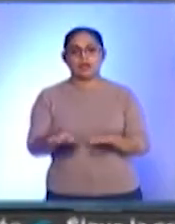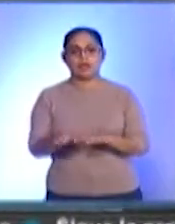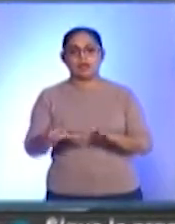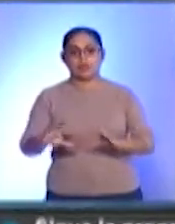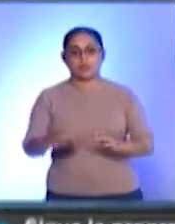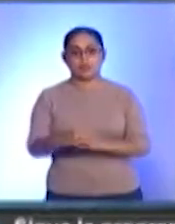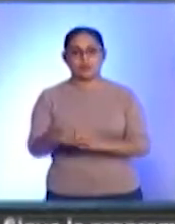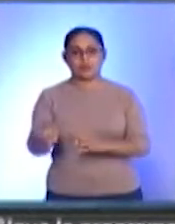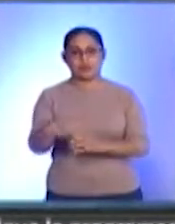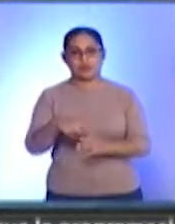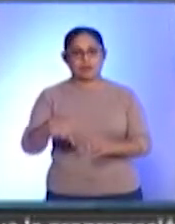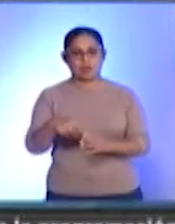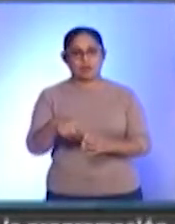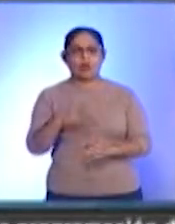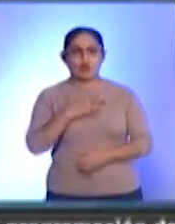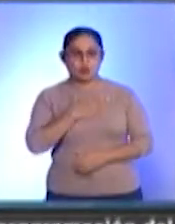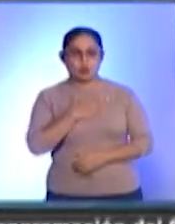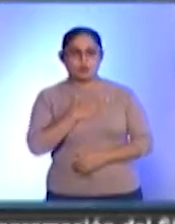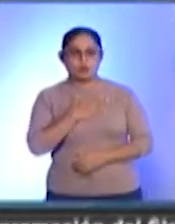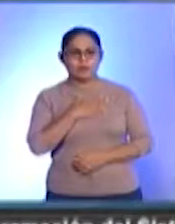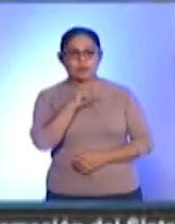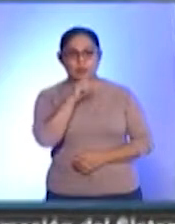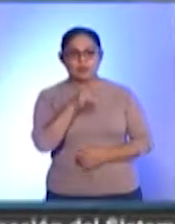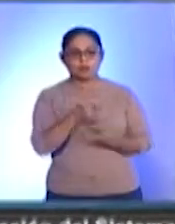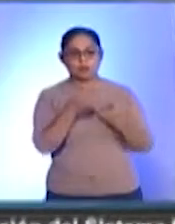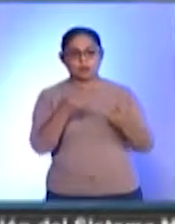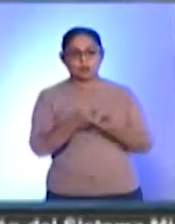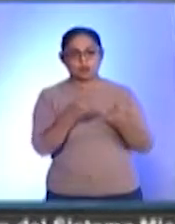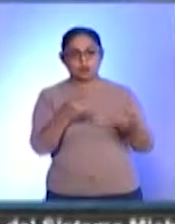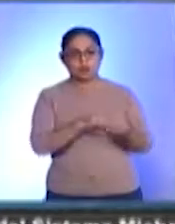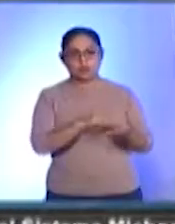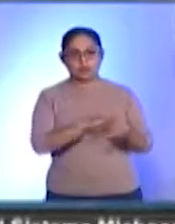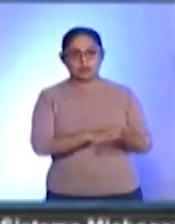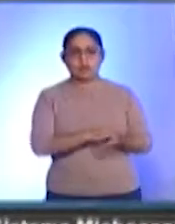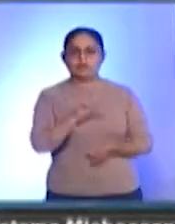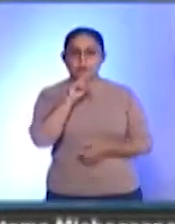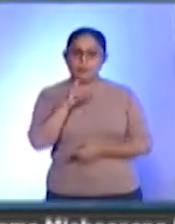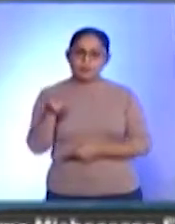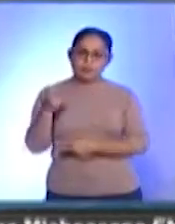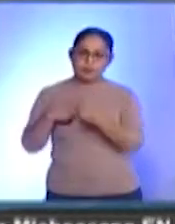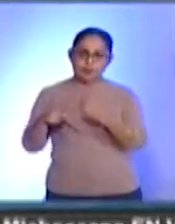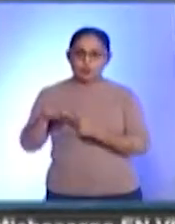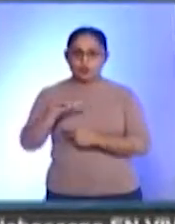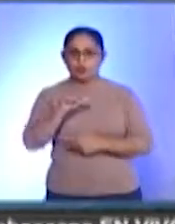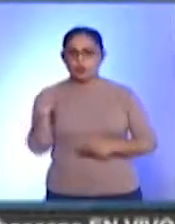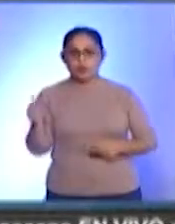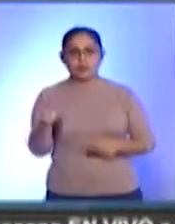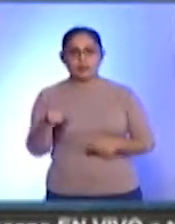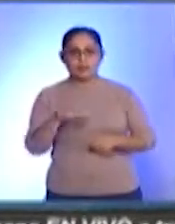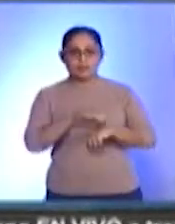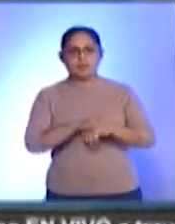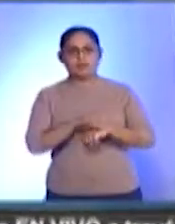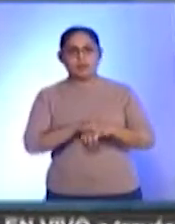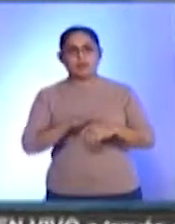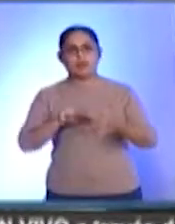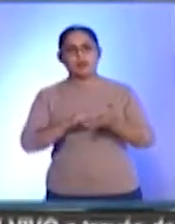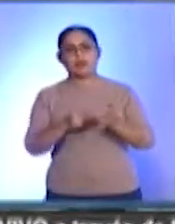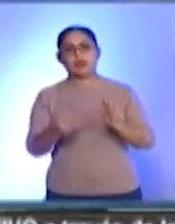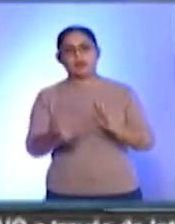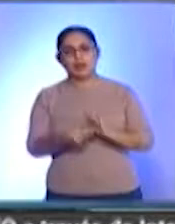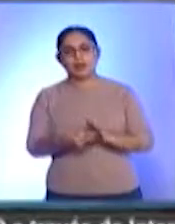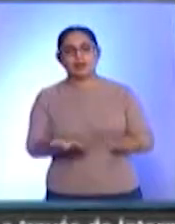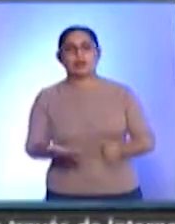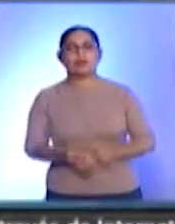en este caso yo que soy un historiador, pero van a venir otros compañeros antropólogos, ingenieros agrónomos,